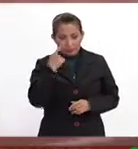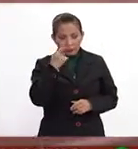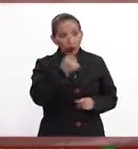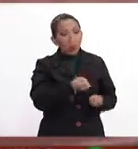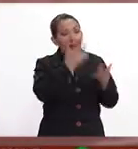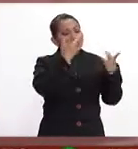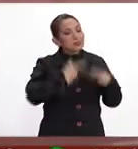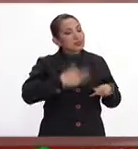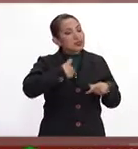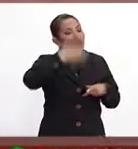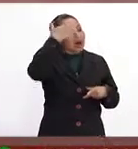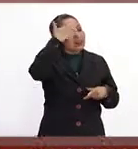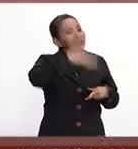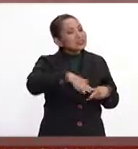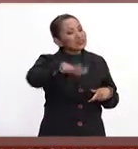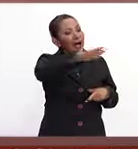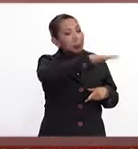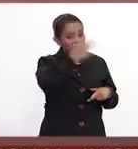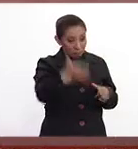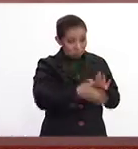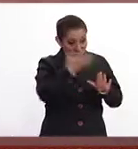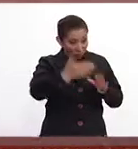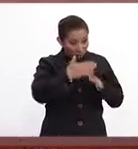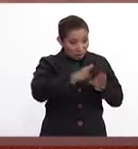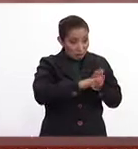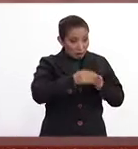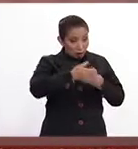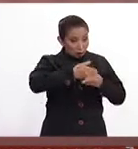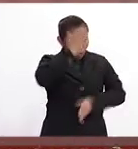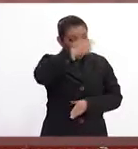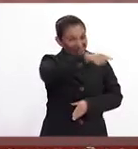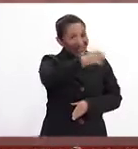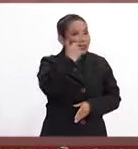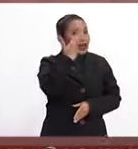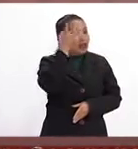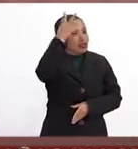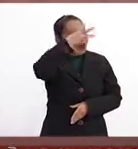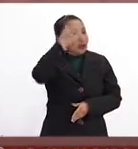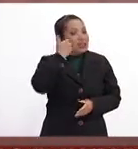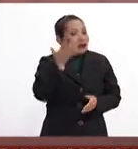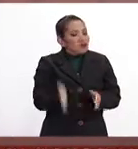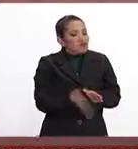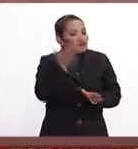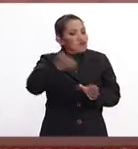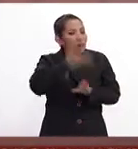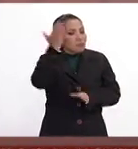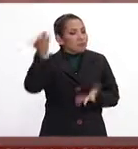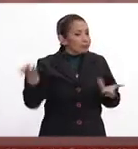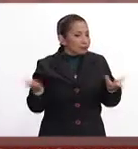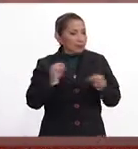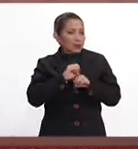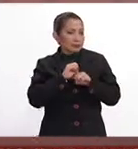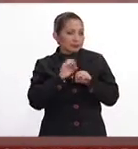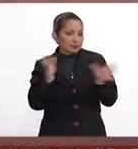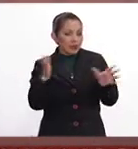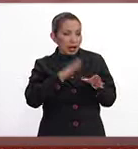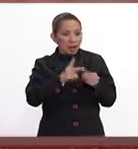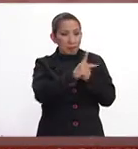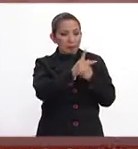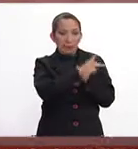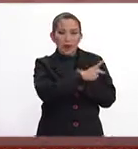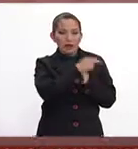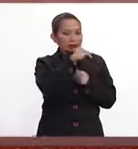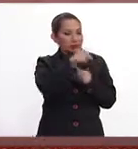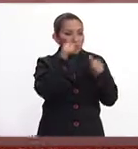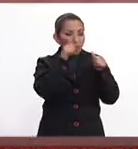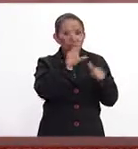¿cuánta gente sabe de la construcción del muro o de la intención del presidente Trump de hacer el muro? Obviamente el país está